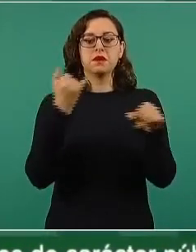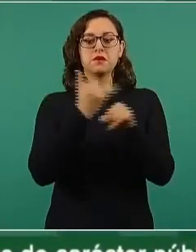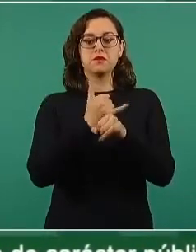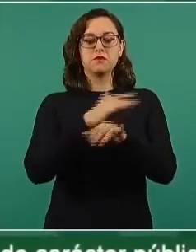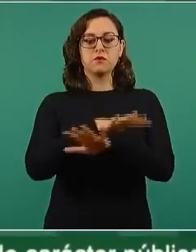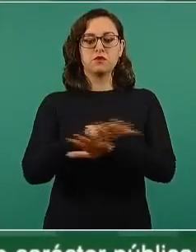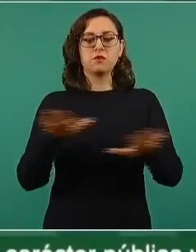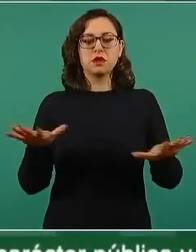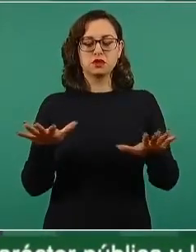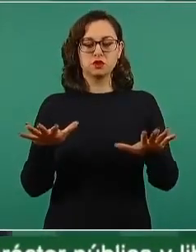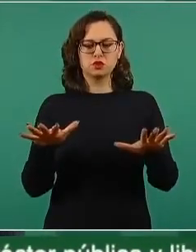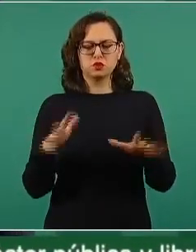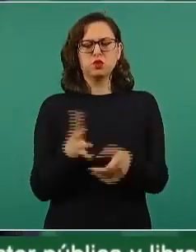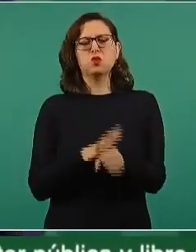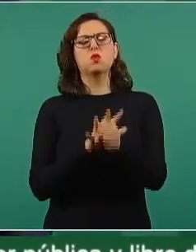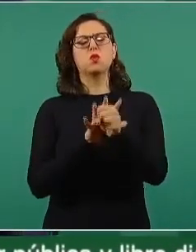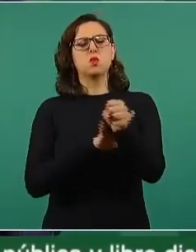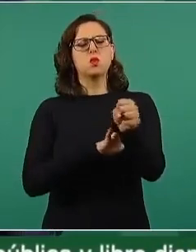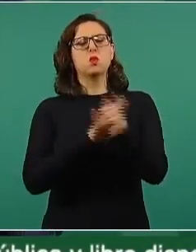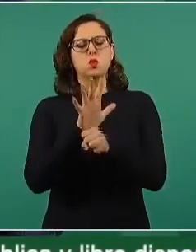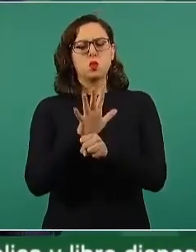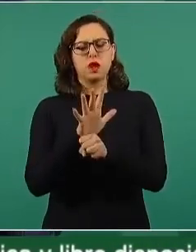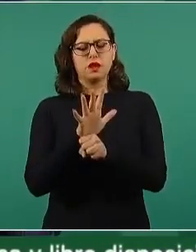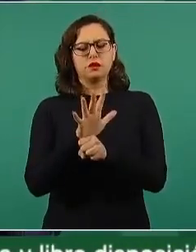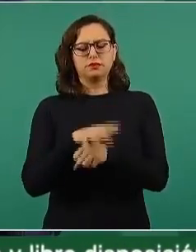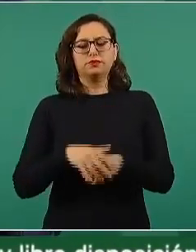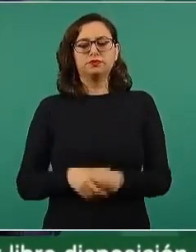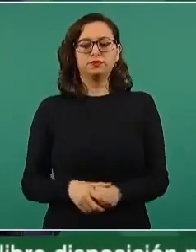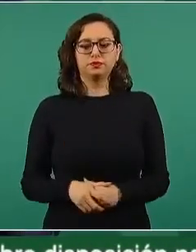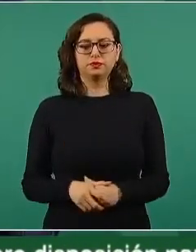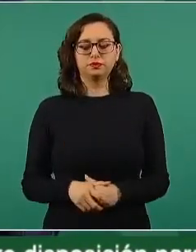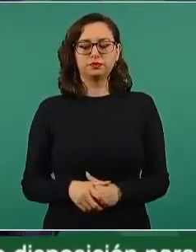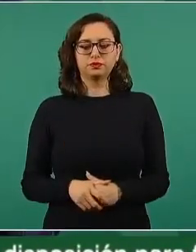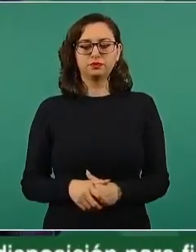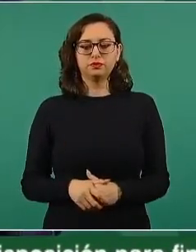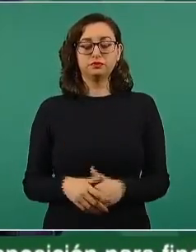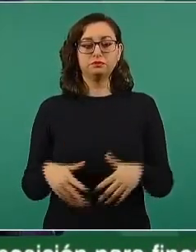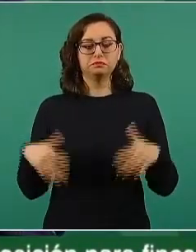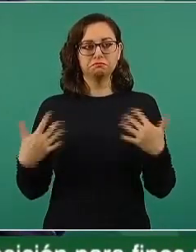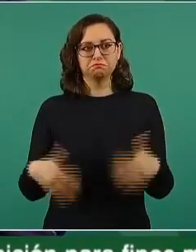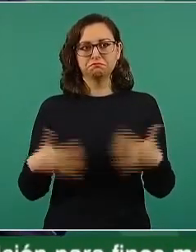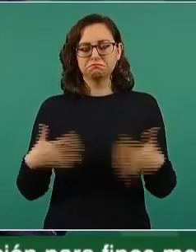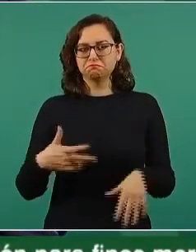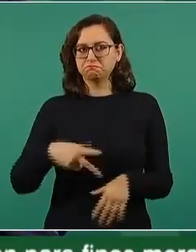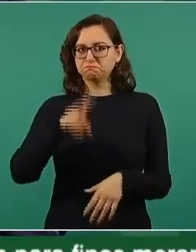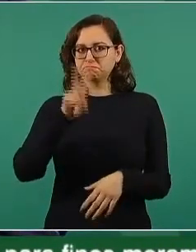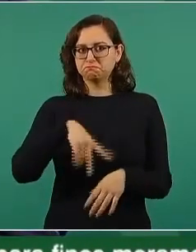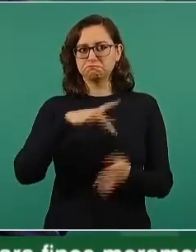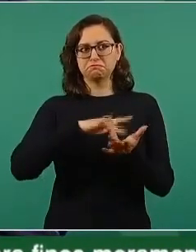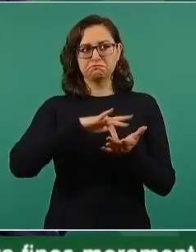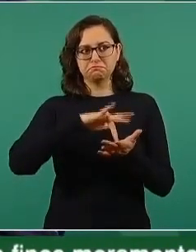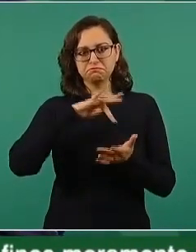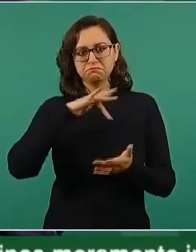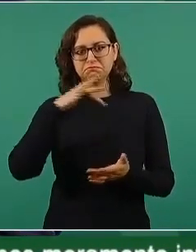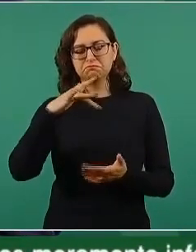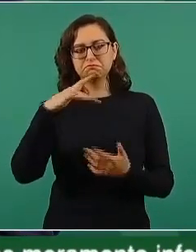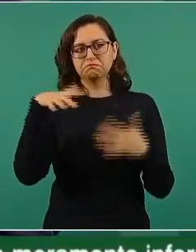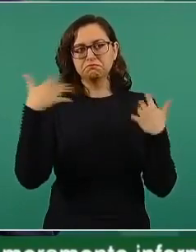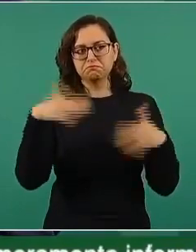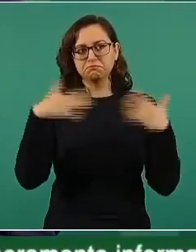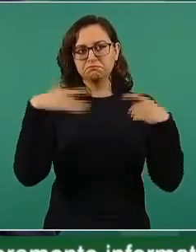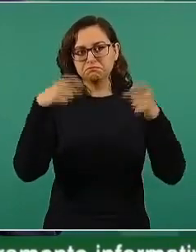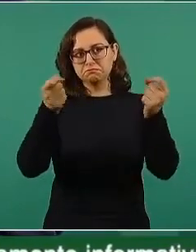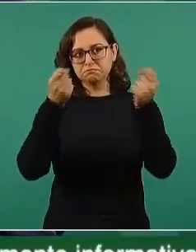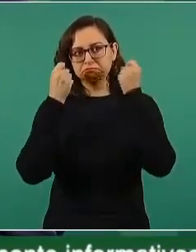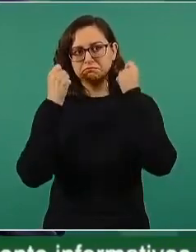gesto de solidaridad que reconocemos mucho del gobierno de